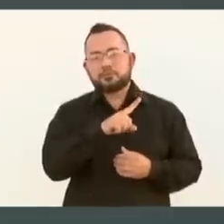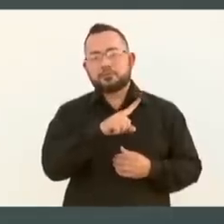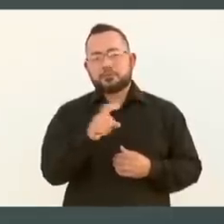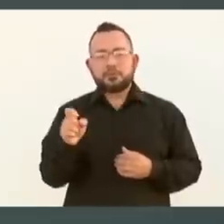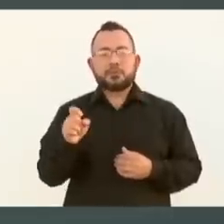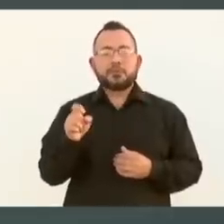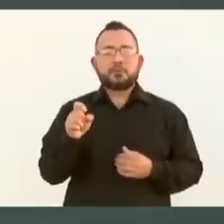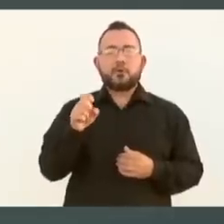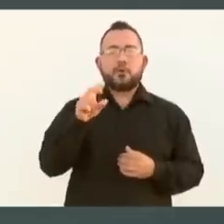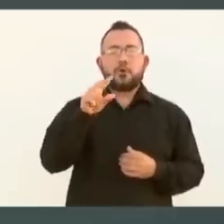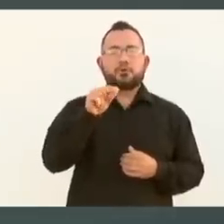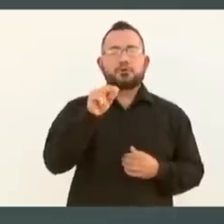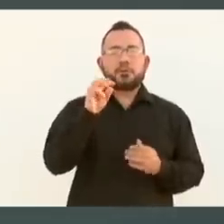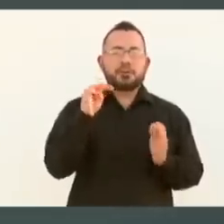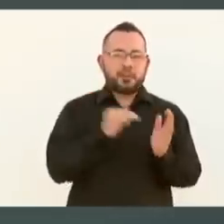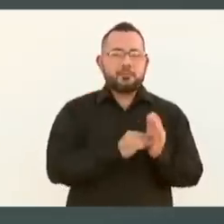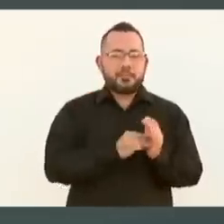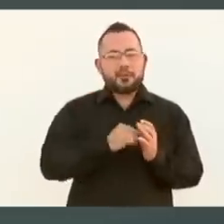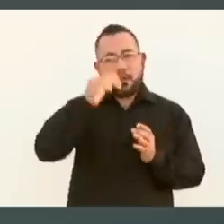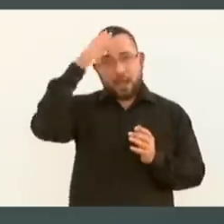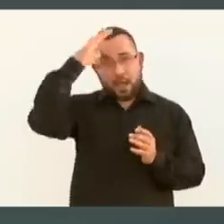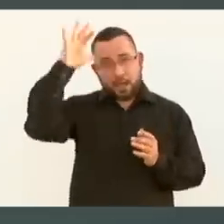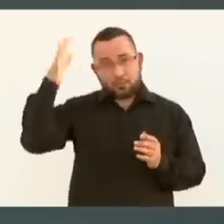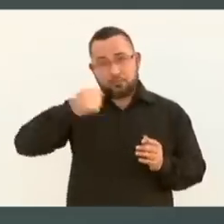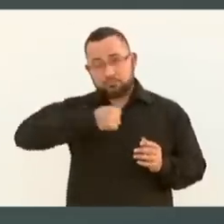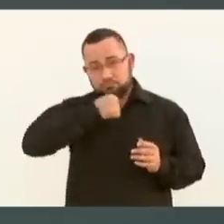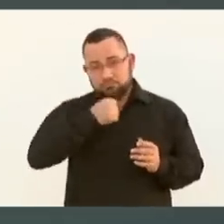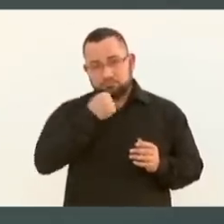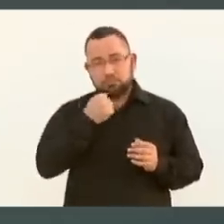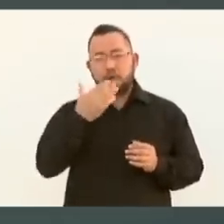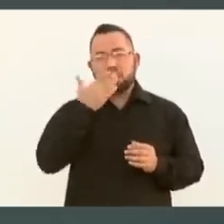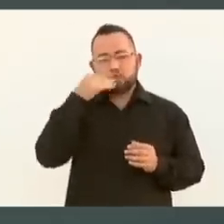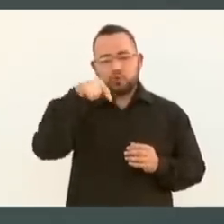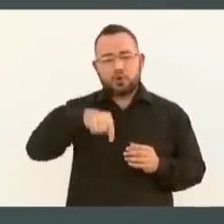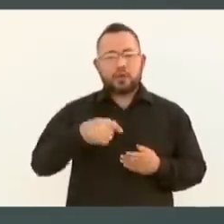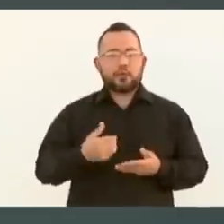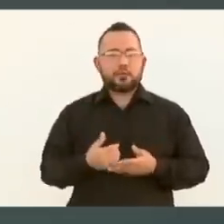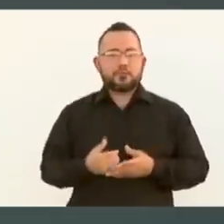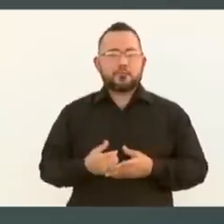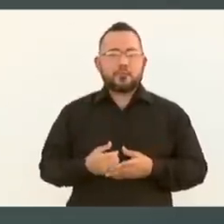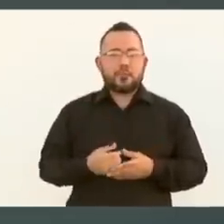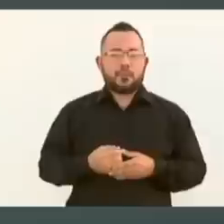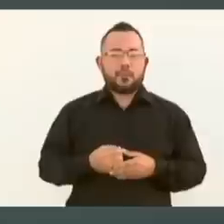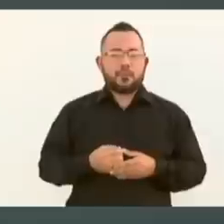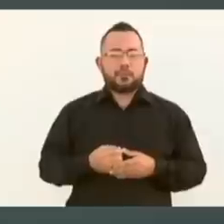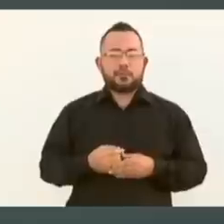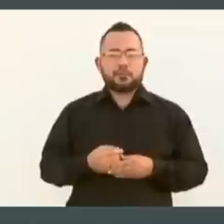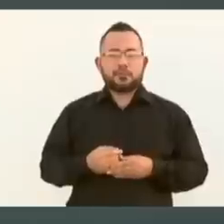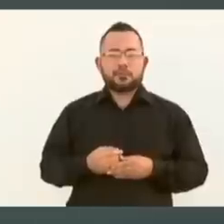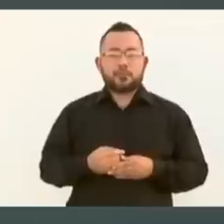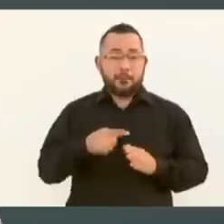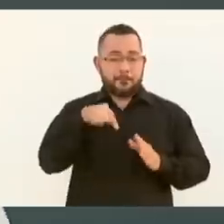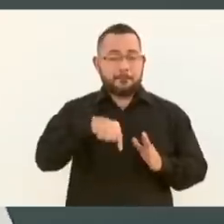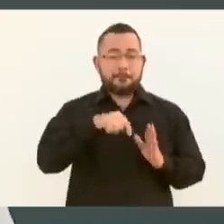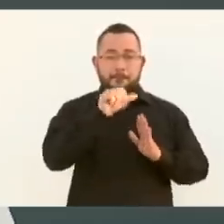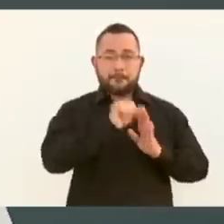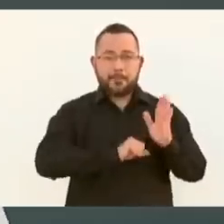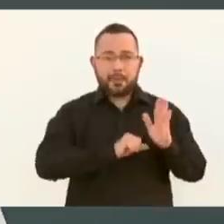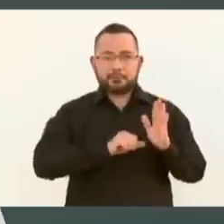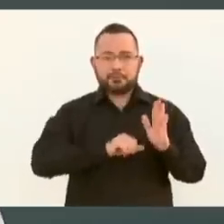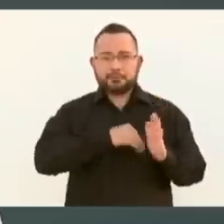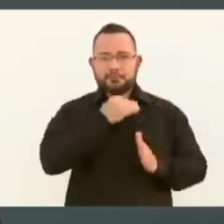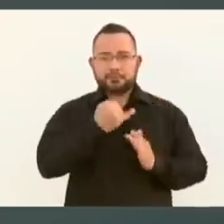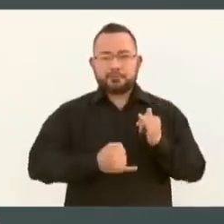Sonora. Hasta finales de este mes ya tienen su